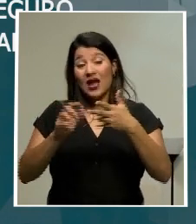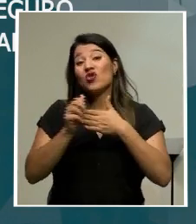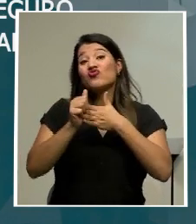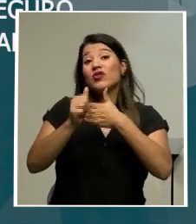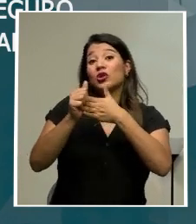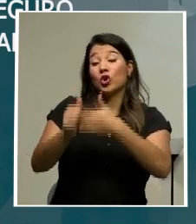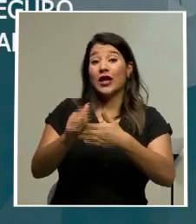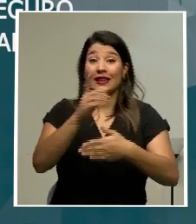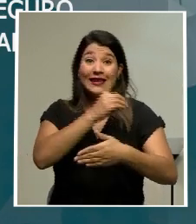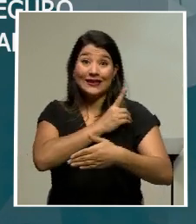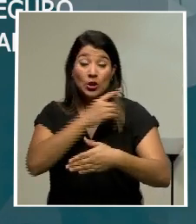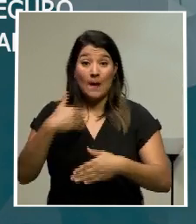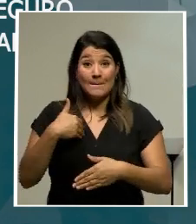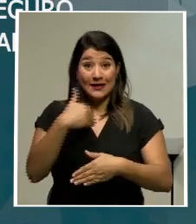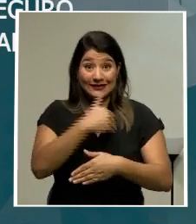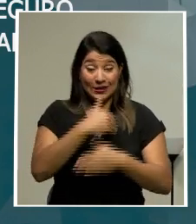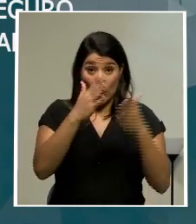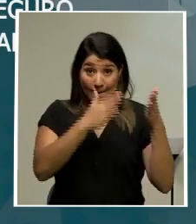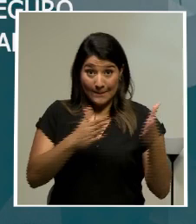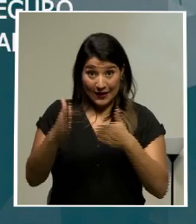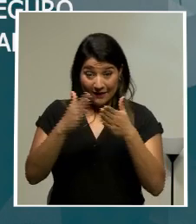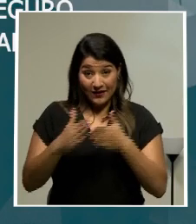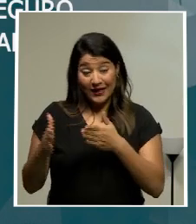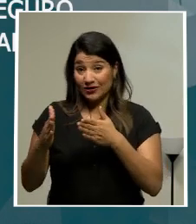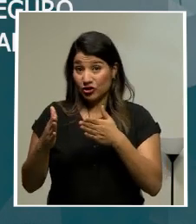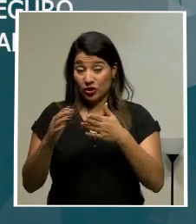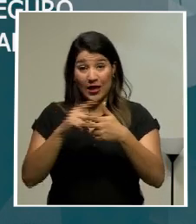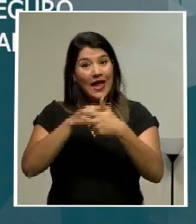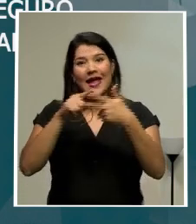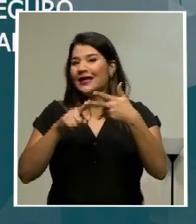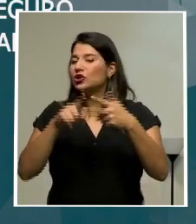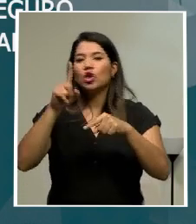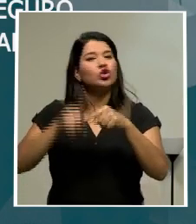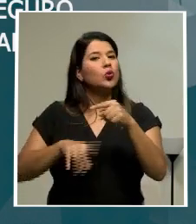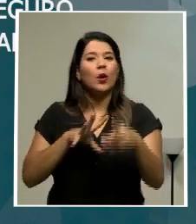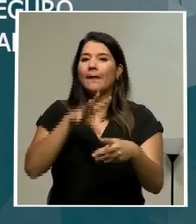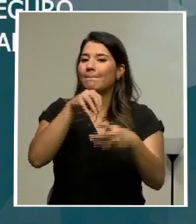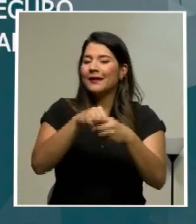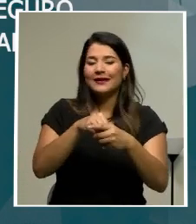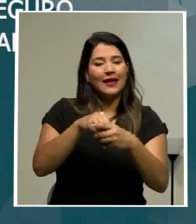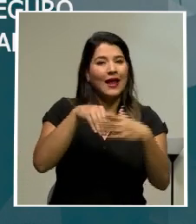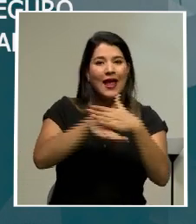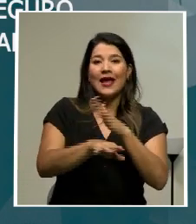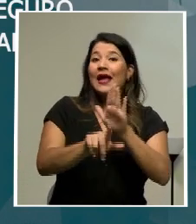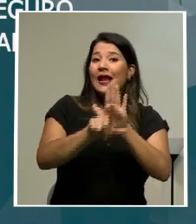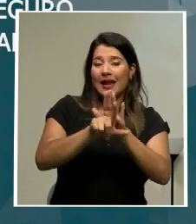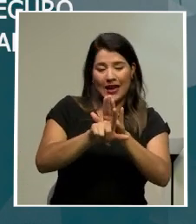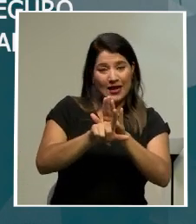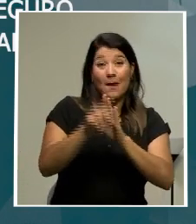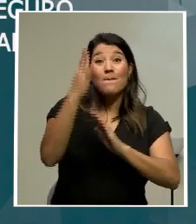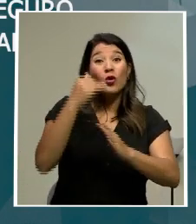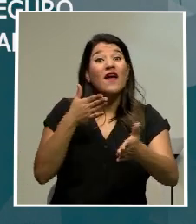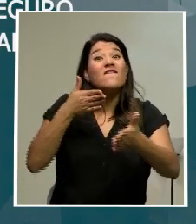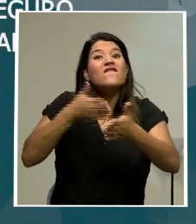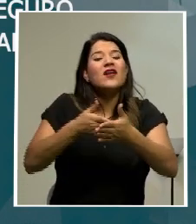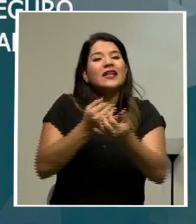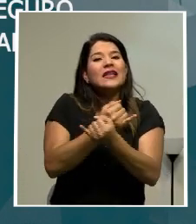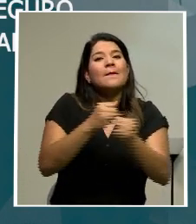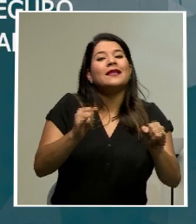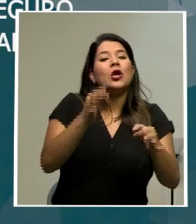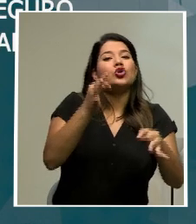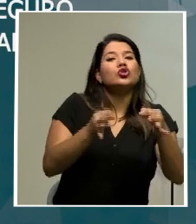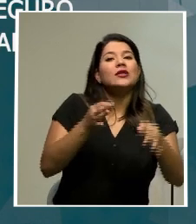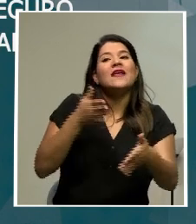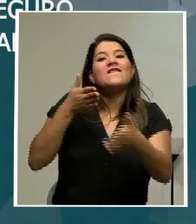y dirección del Ministerio de Planificación, porque viola la independencia judicial y también la independencia electoral.